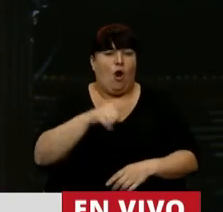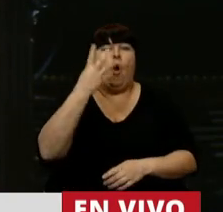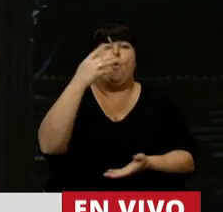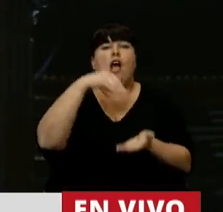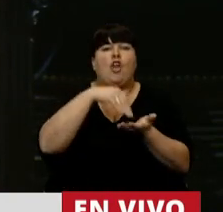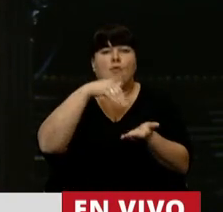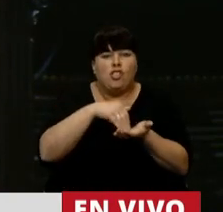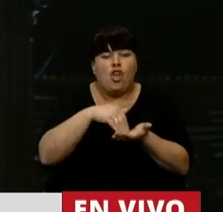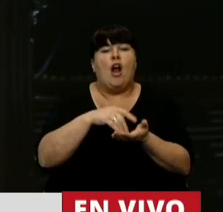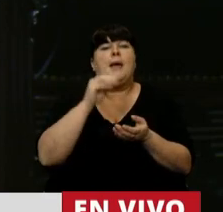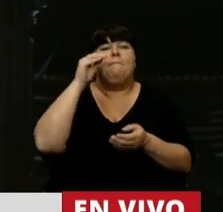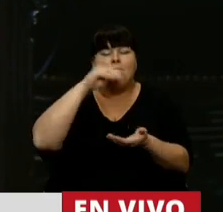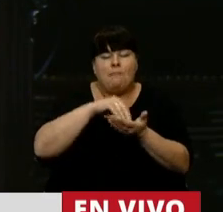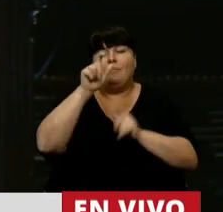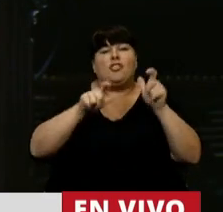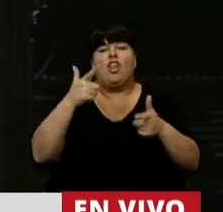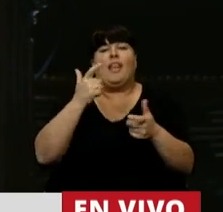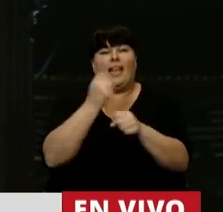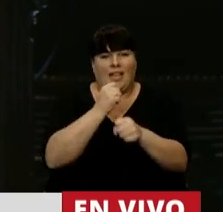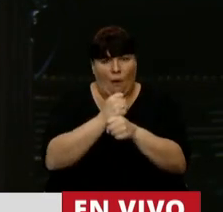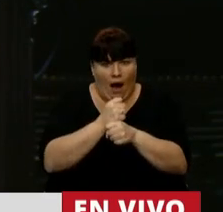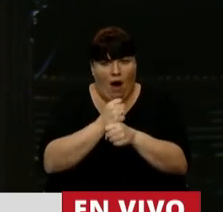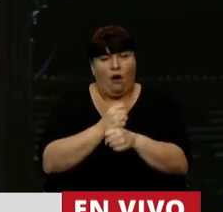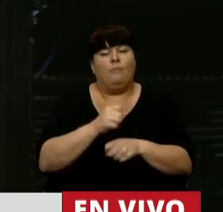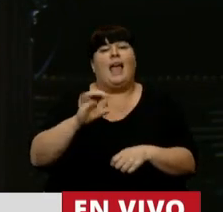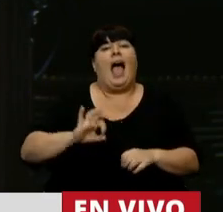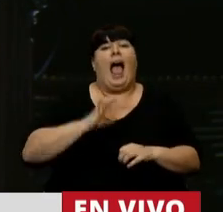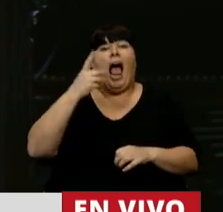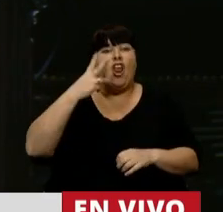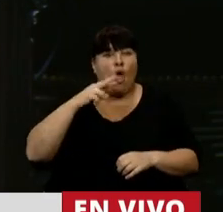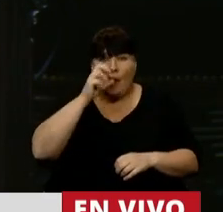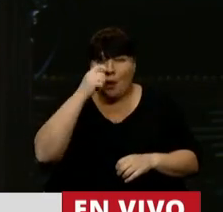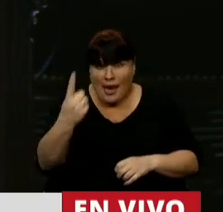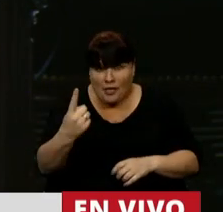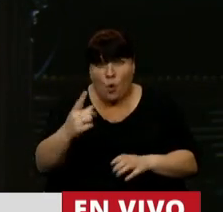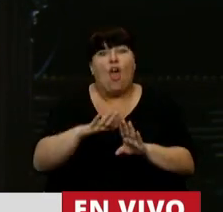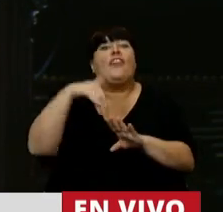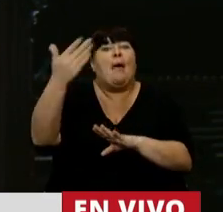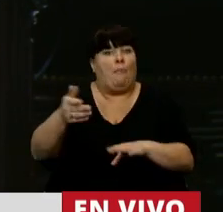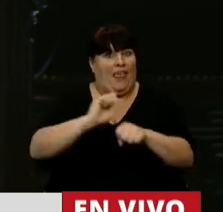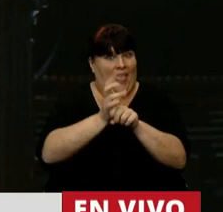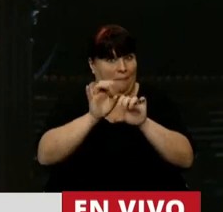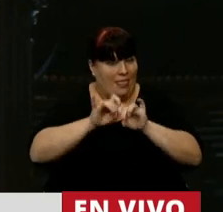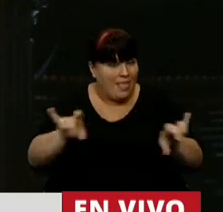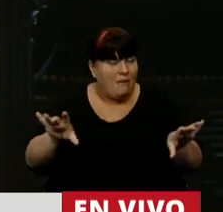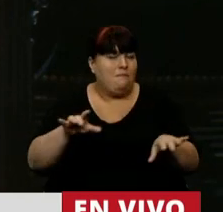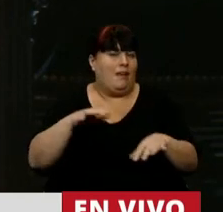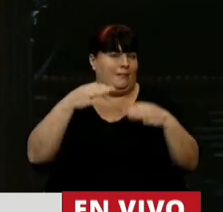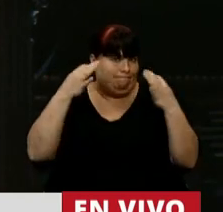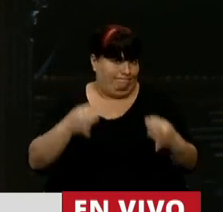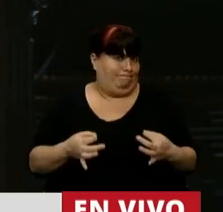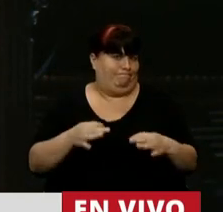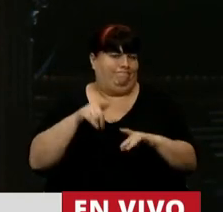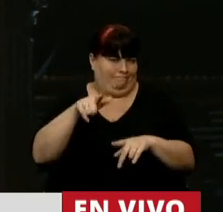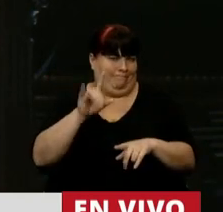millones de nuevos desempleados. Y un 2021 y post pandemia que realmente